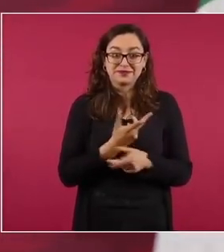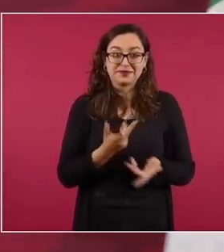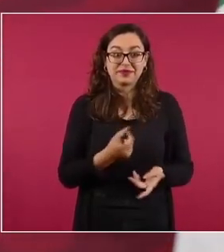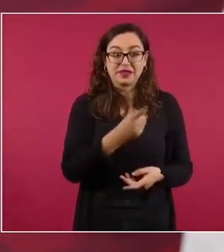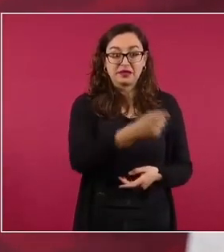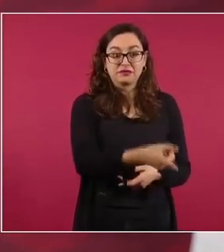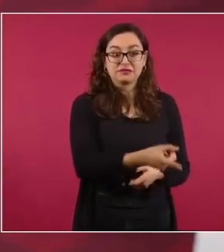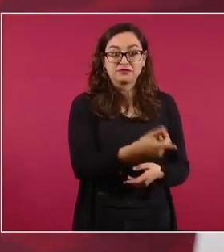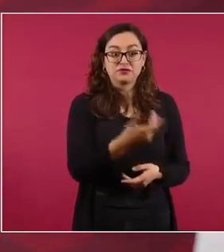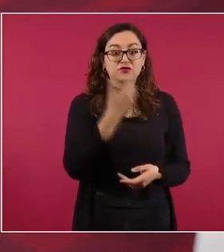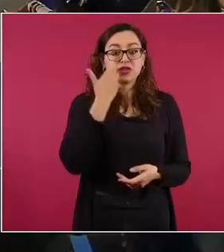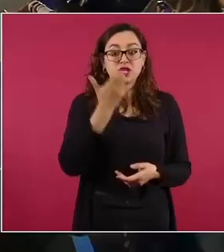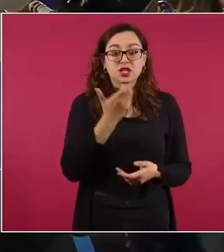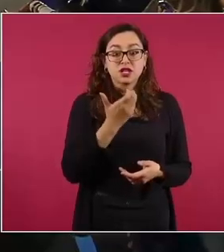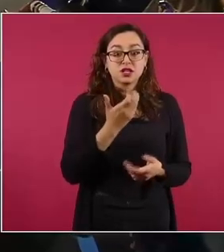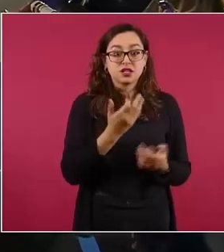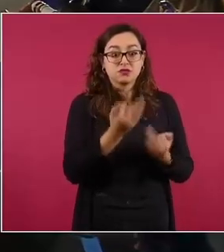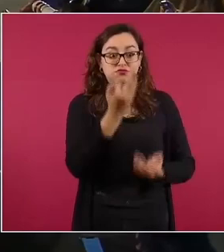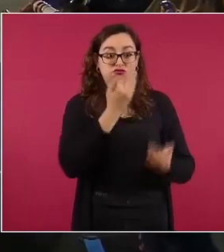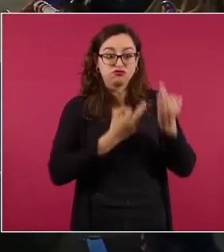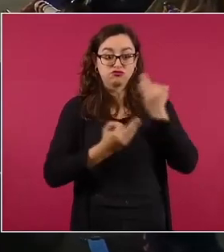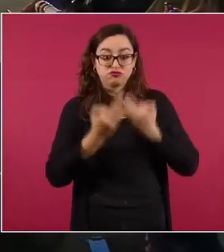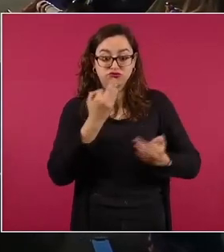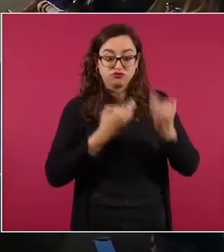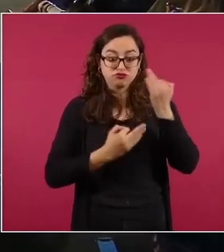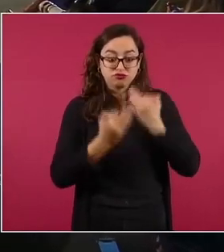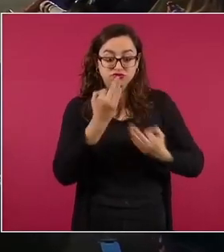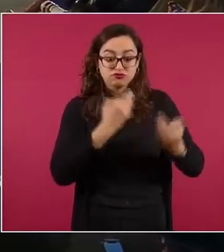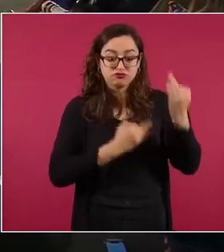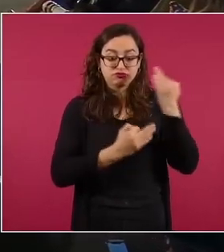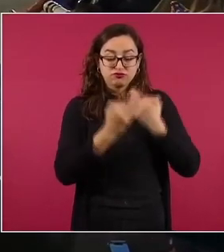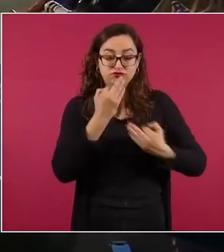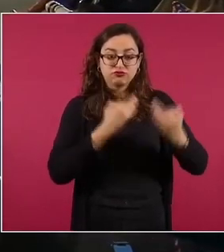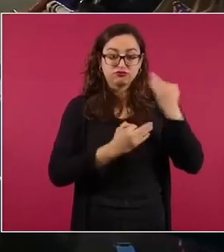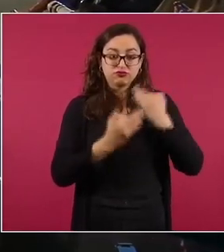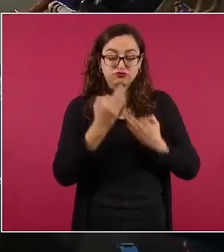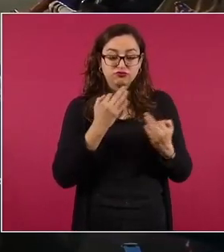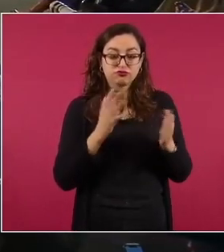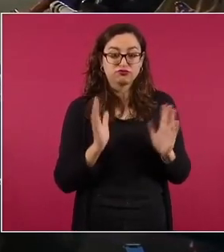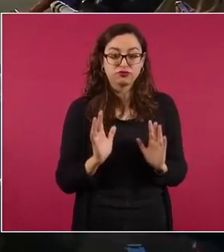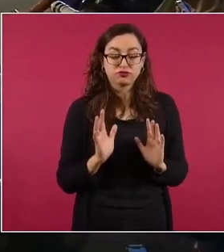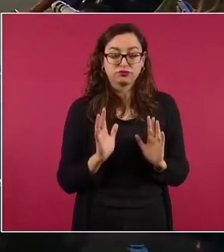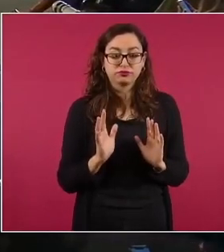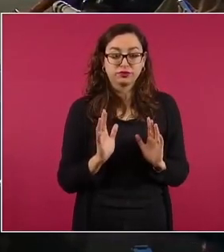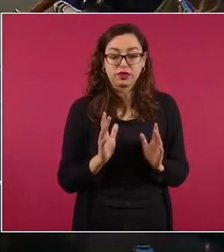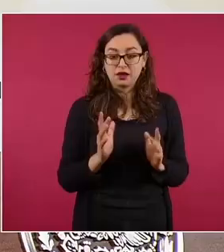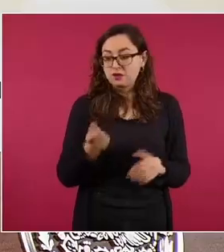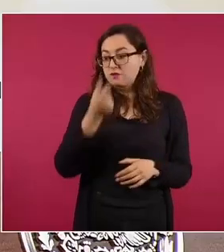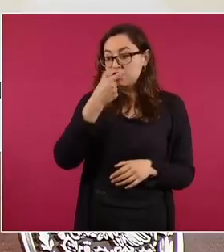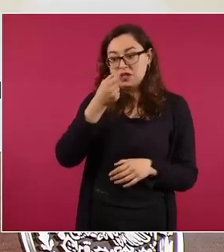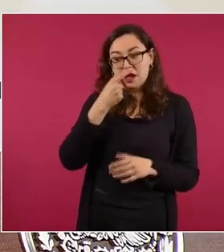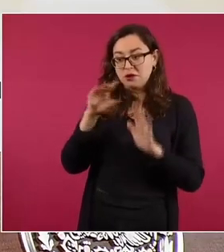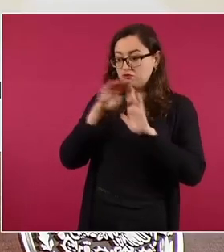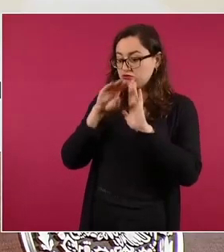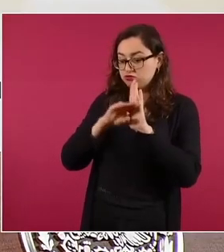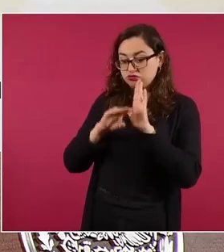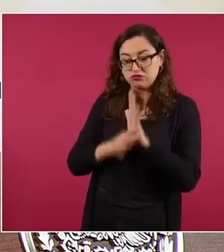de lo que ellos tratan.